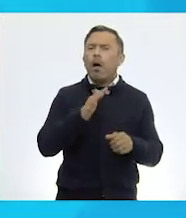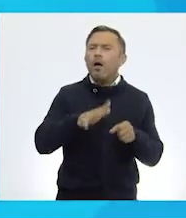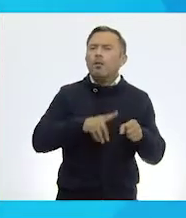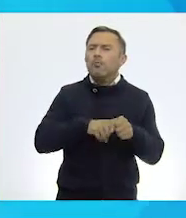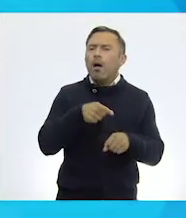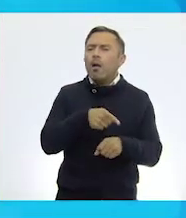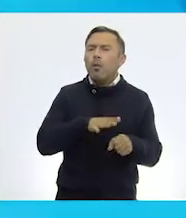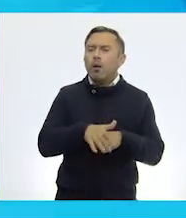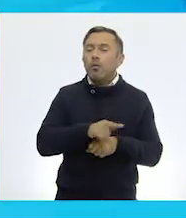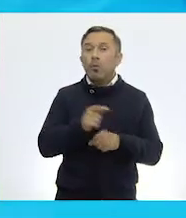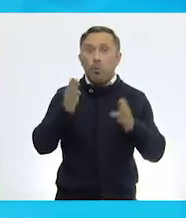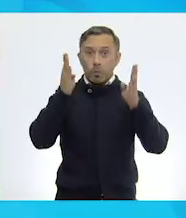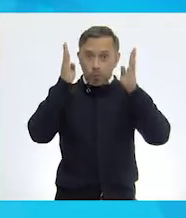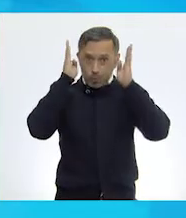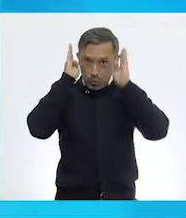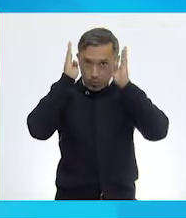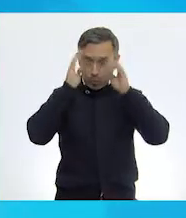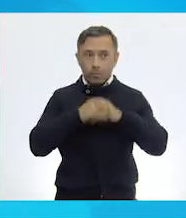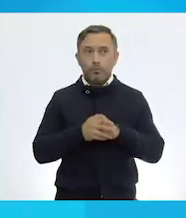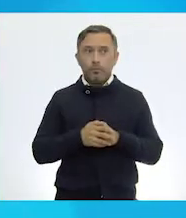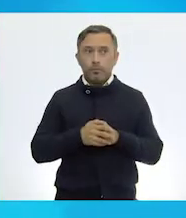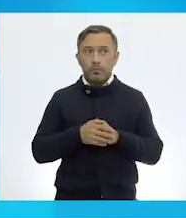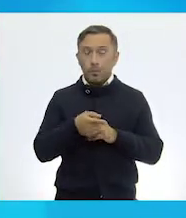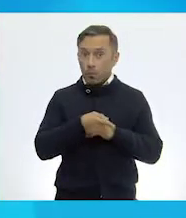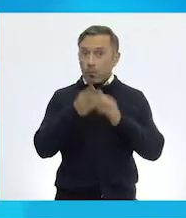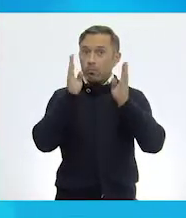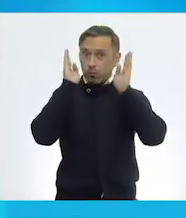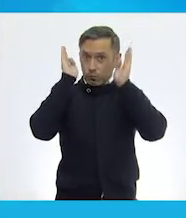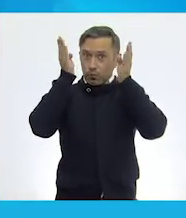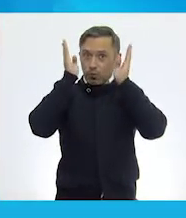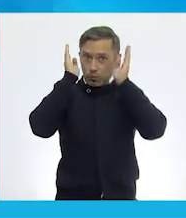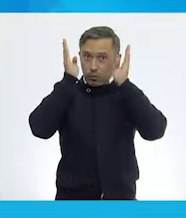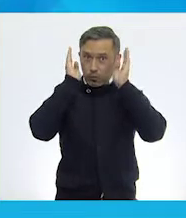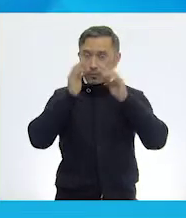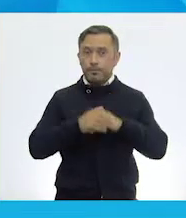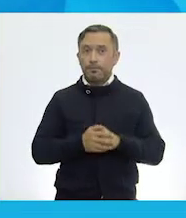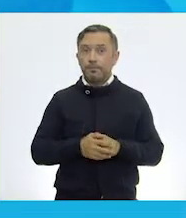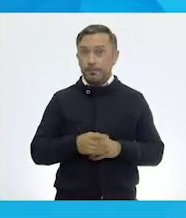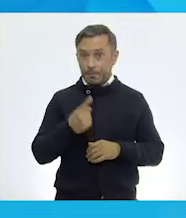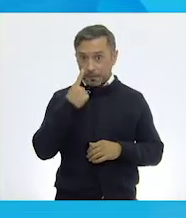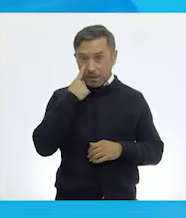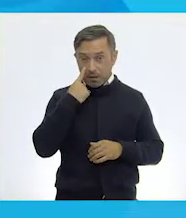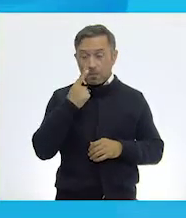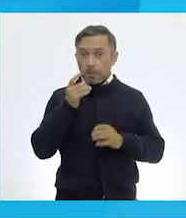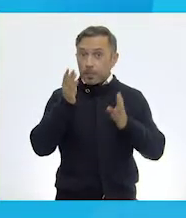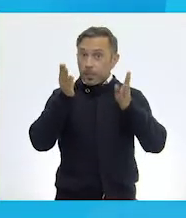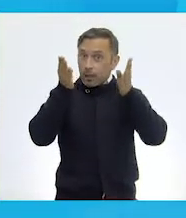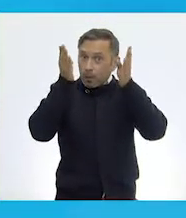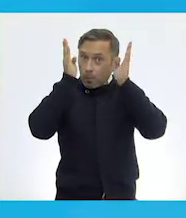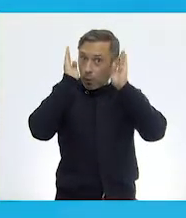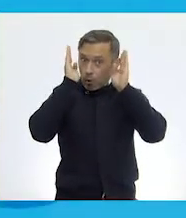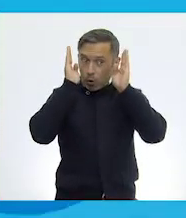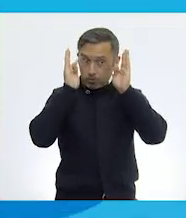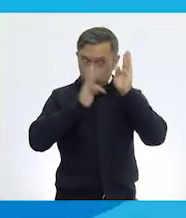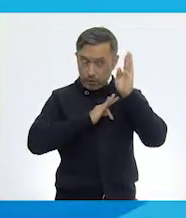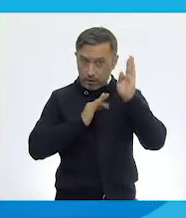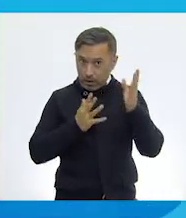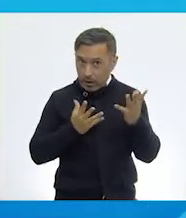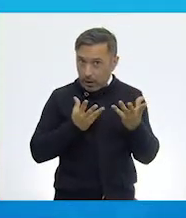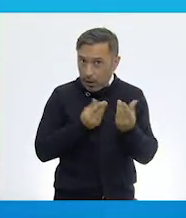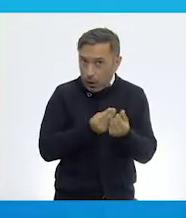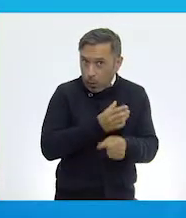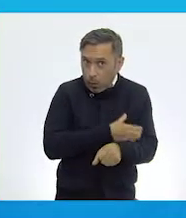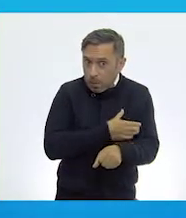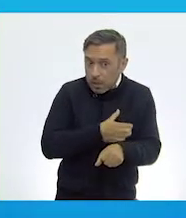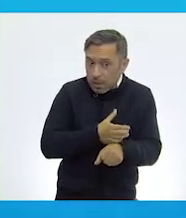burro. Un burro, un burro. Bien, el burro tal vez no pueda ser un animal de compañía o tal vez sí.